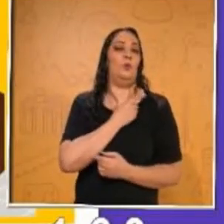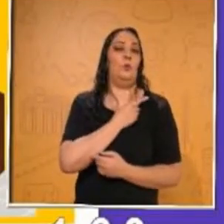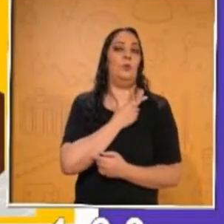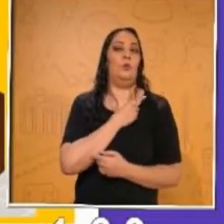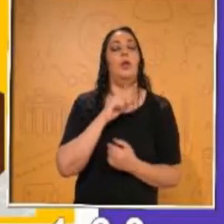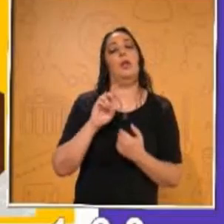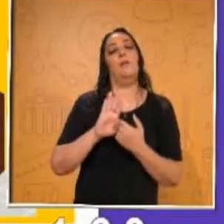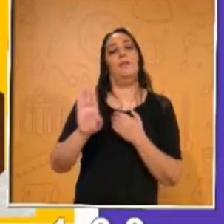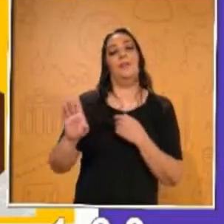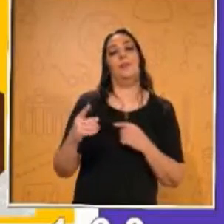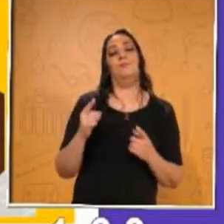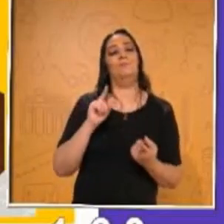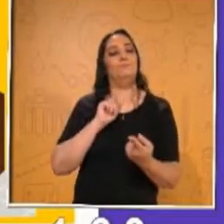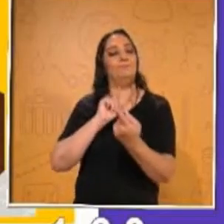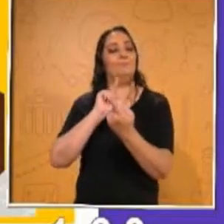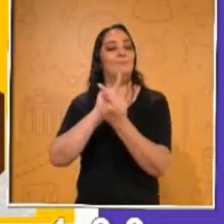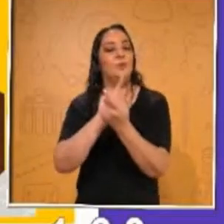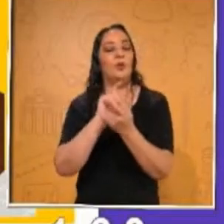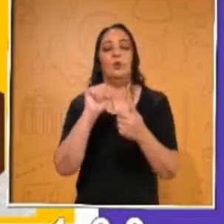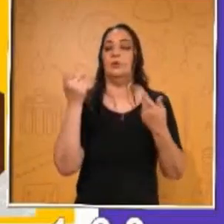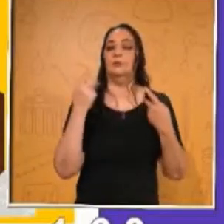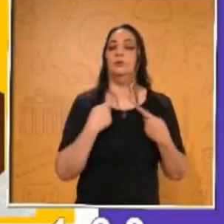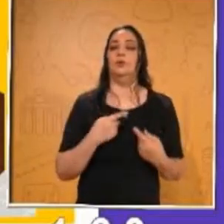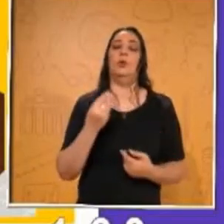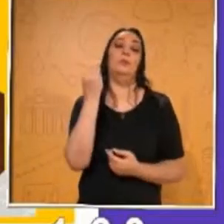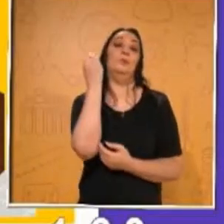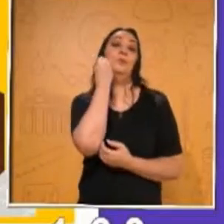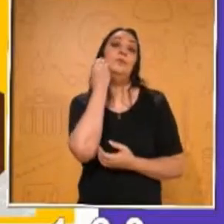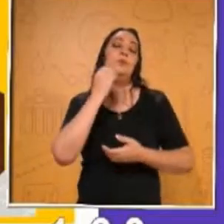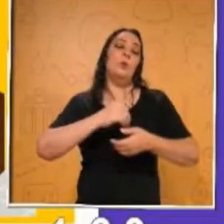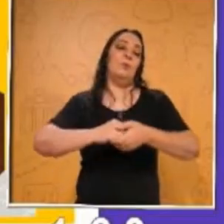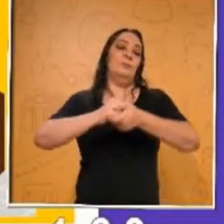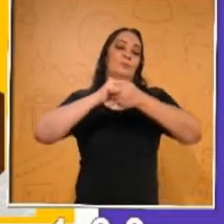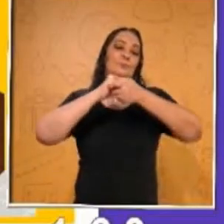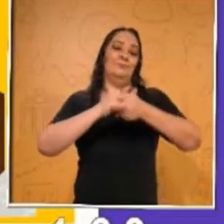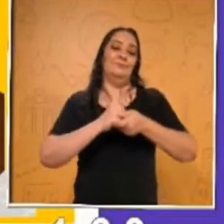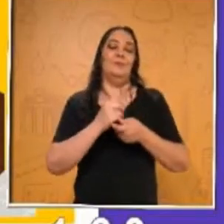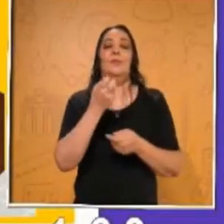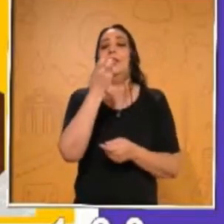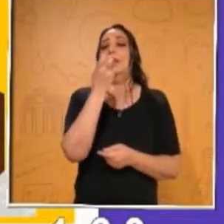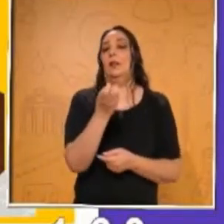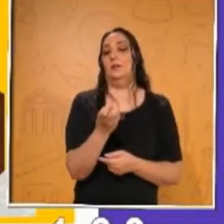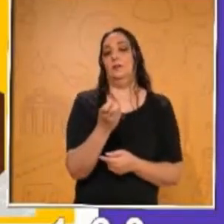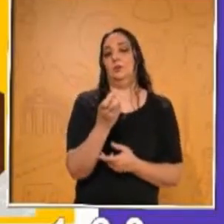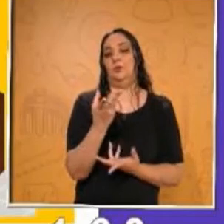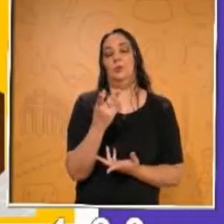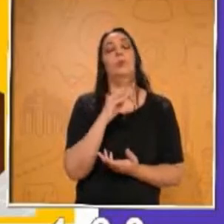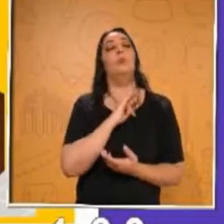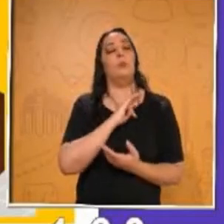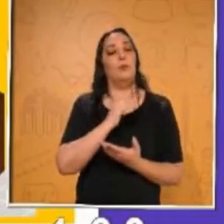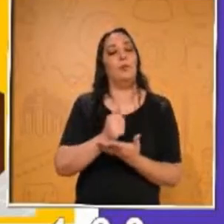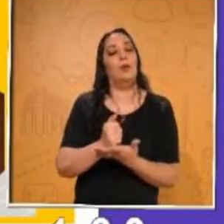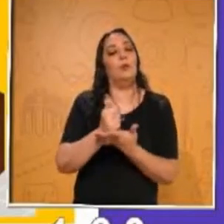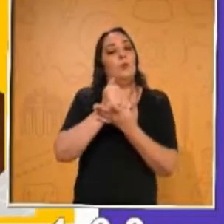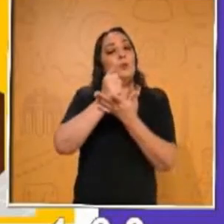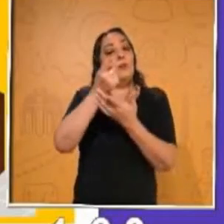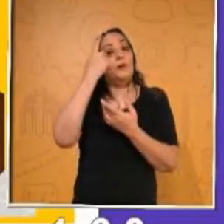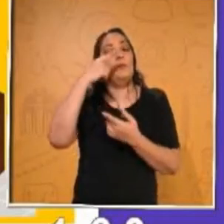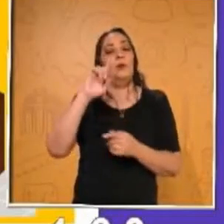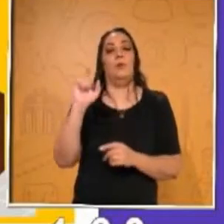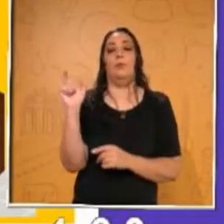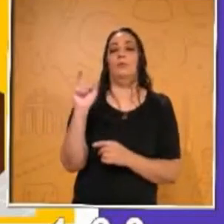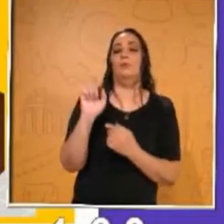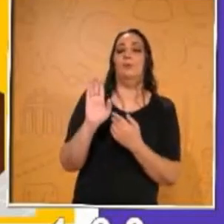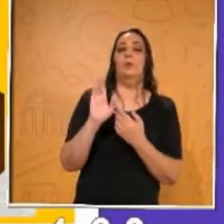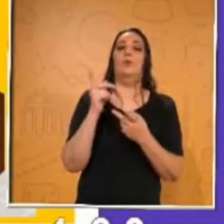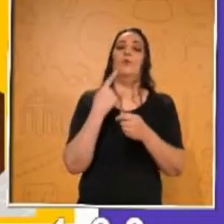personas. Evitar dar besos. Saludar de mano. Estas medidas no farmacológicas son las más eficientes para evitar